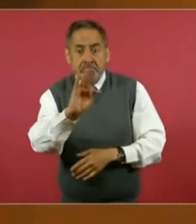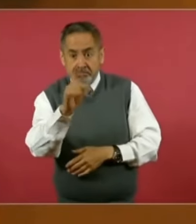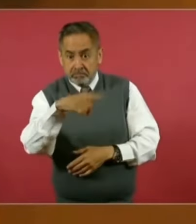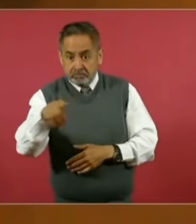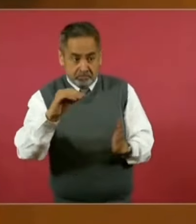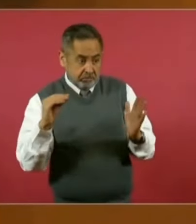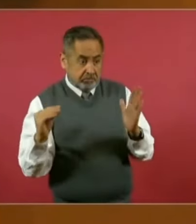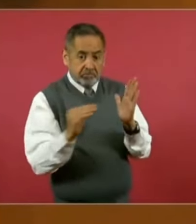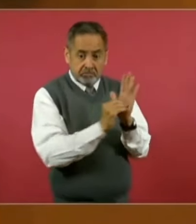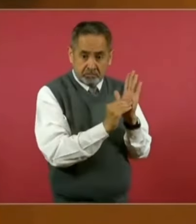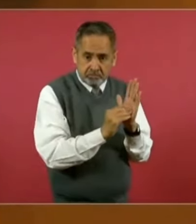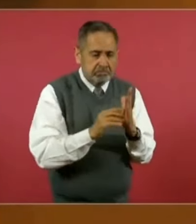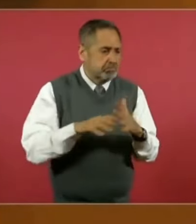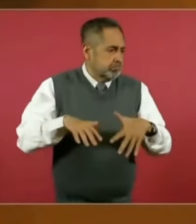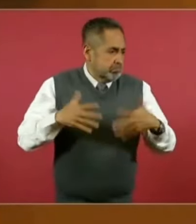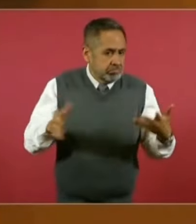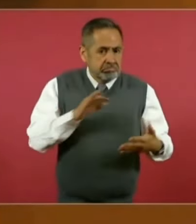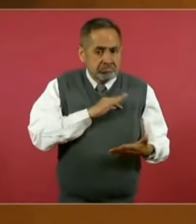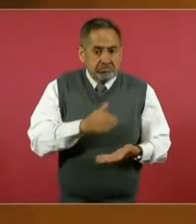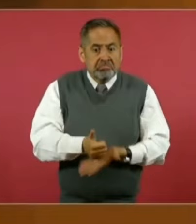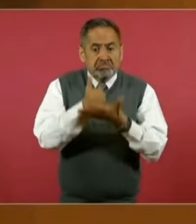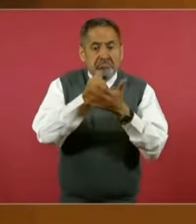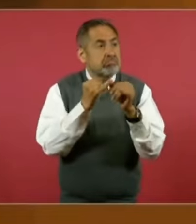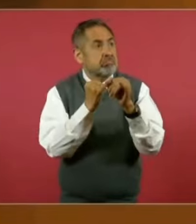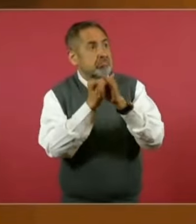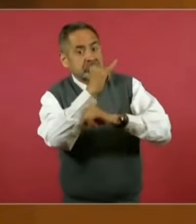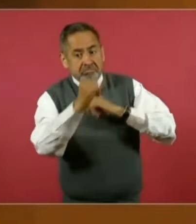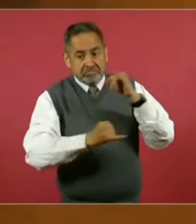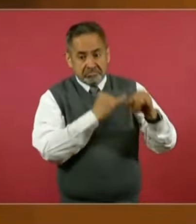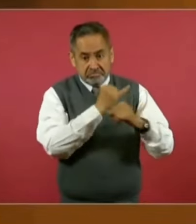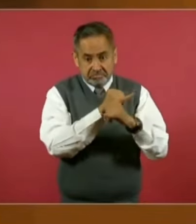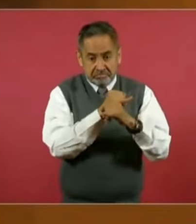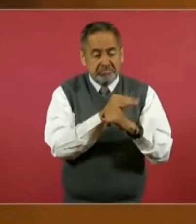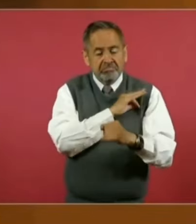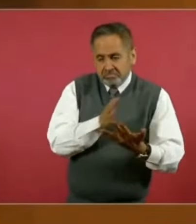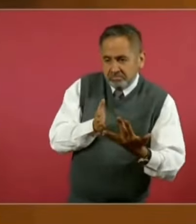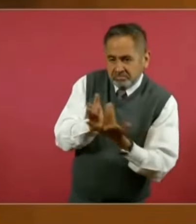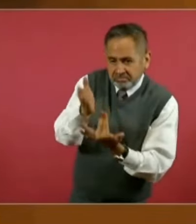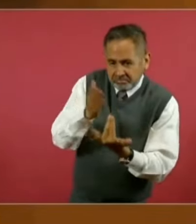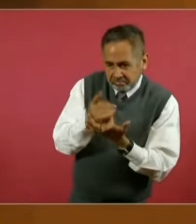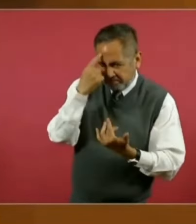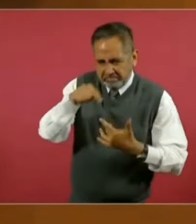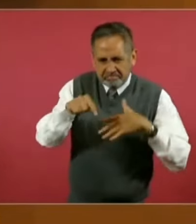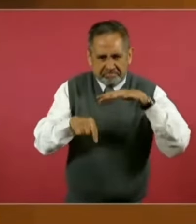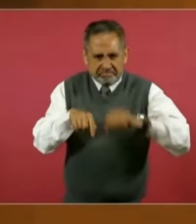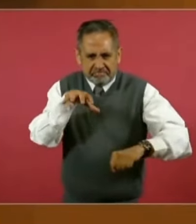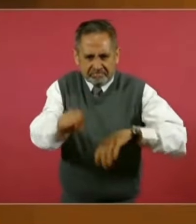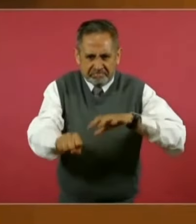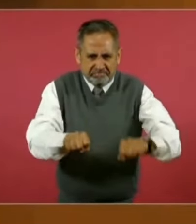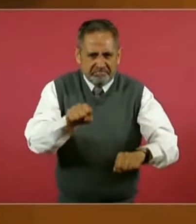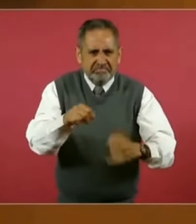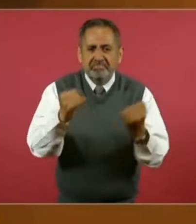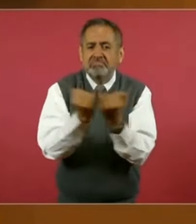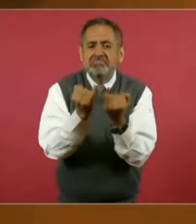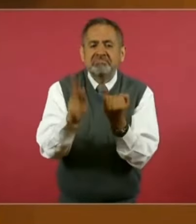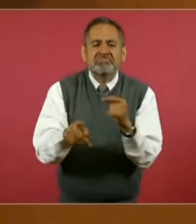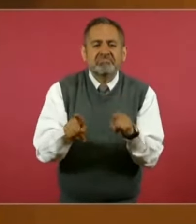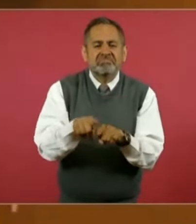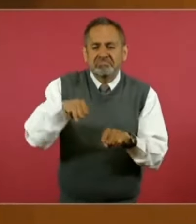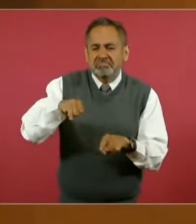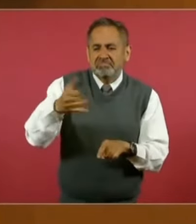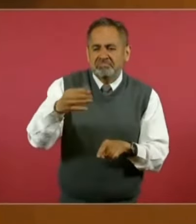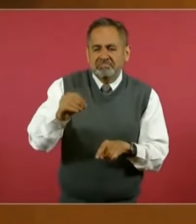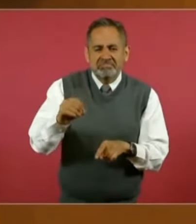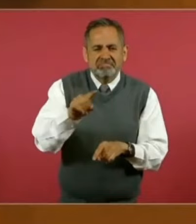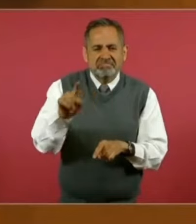podríamos tener colaboración internacional para que haya detenciones, como la del mayo zambada,